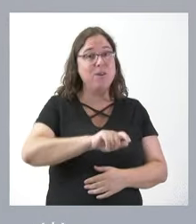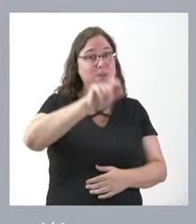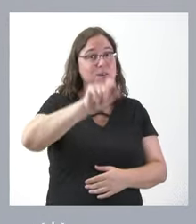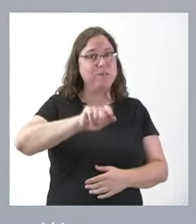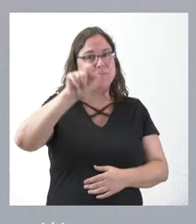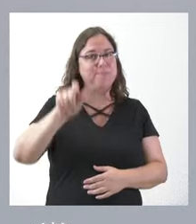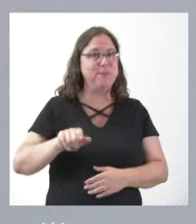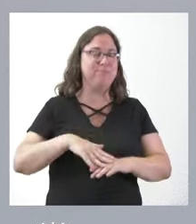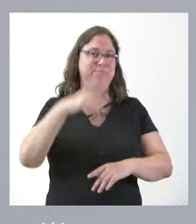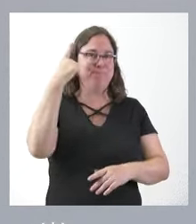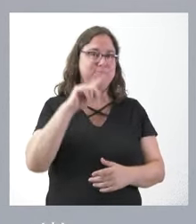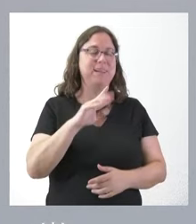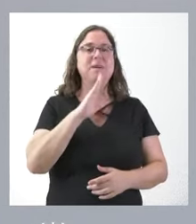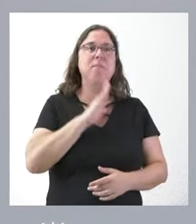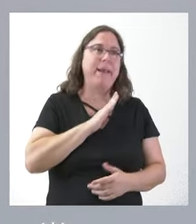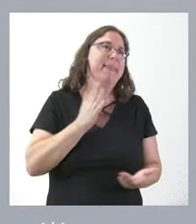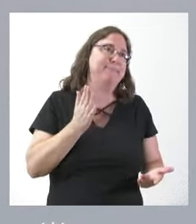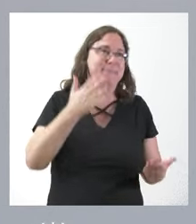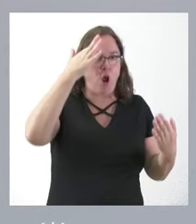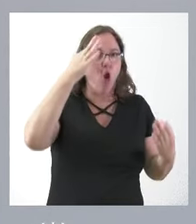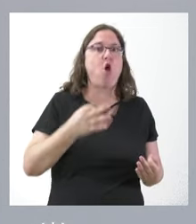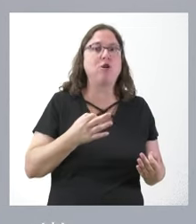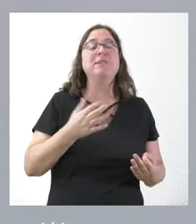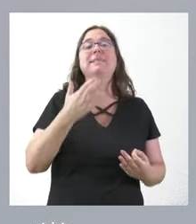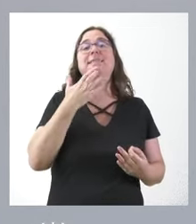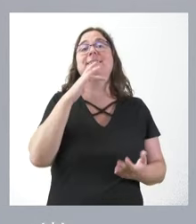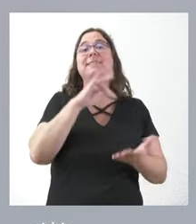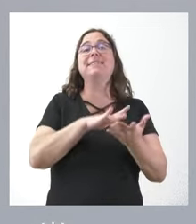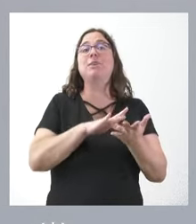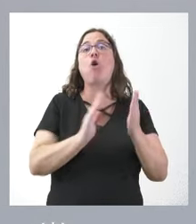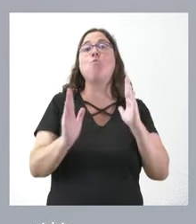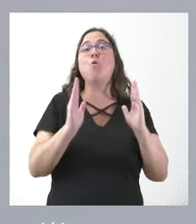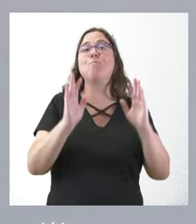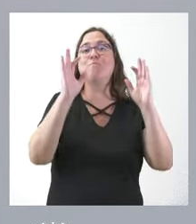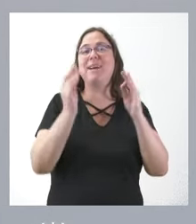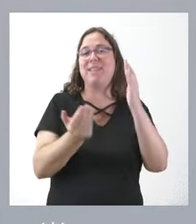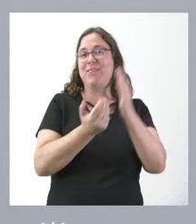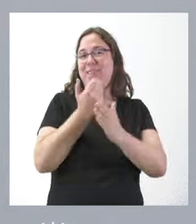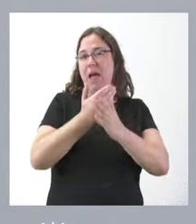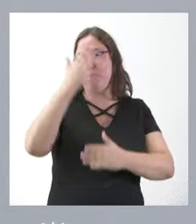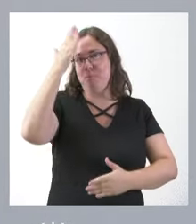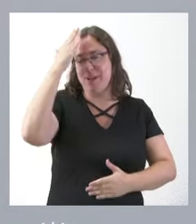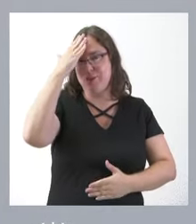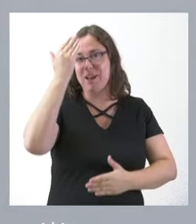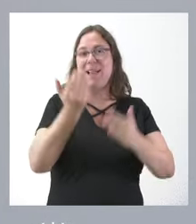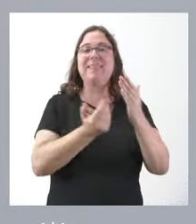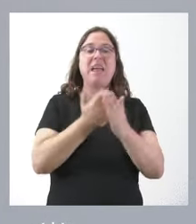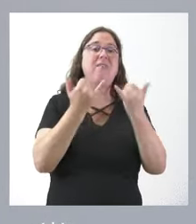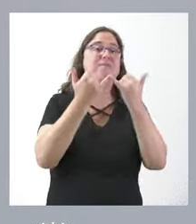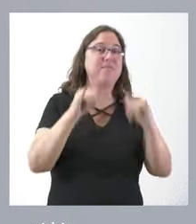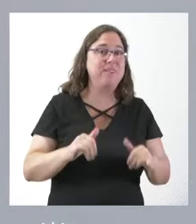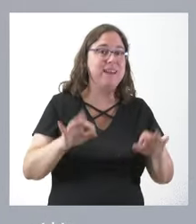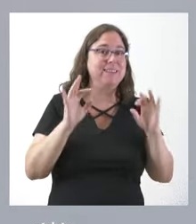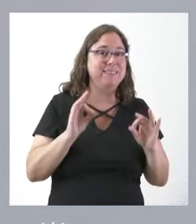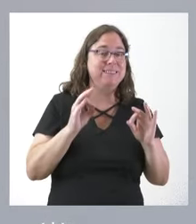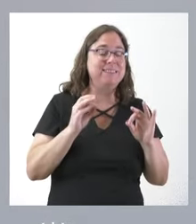apreciar de una forma distinta, parece también razonable que en algún momento concreto, en esos días patronales, en esos días festivos, podamos